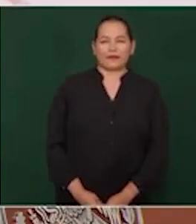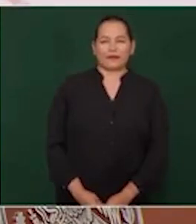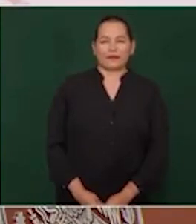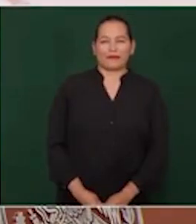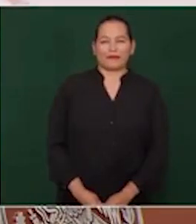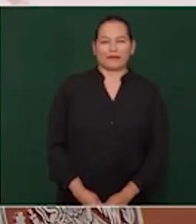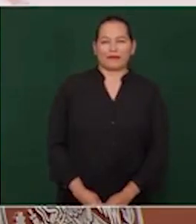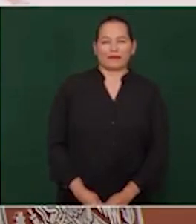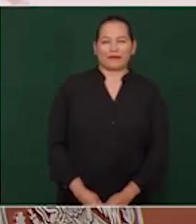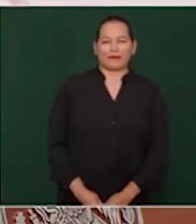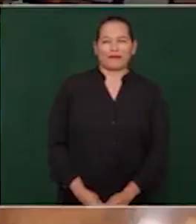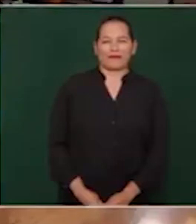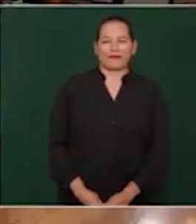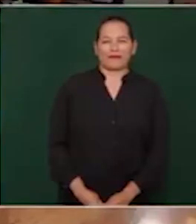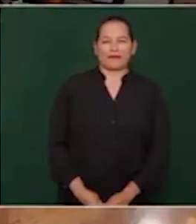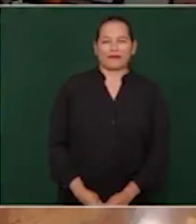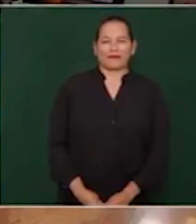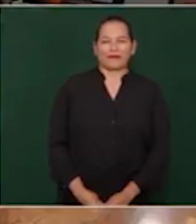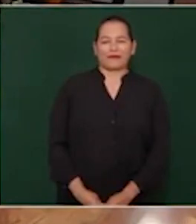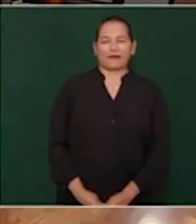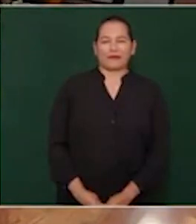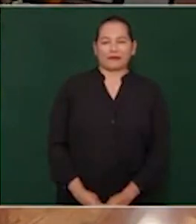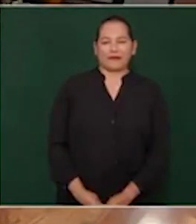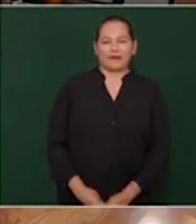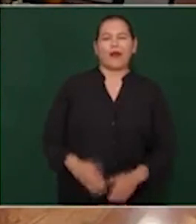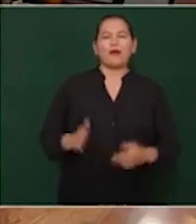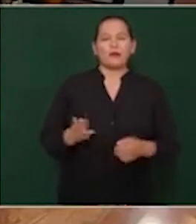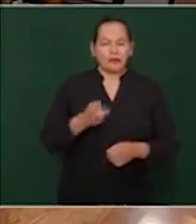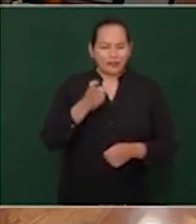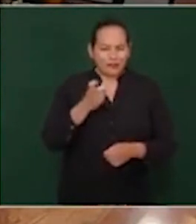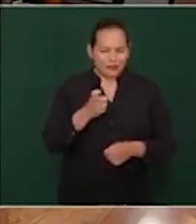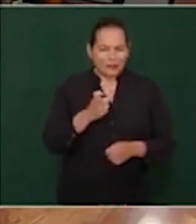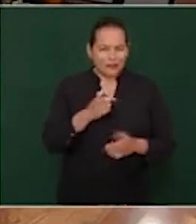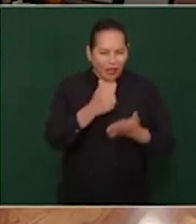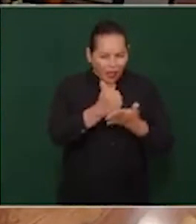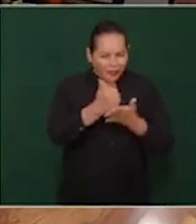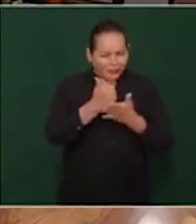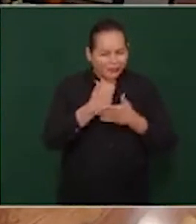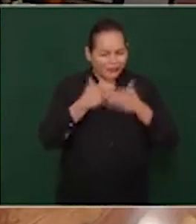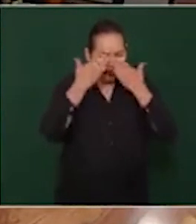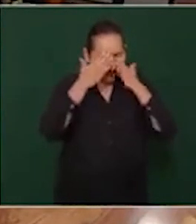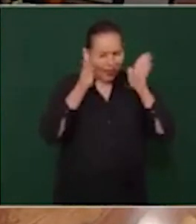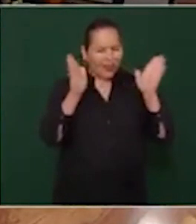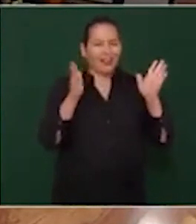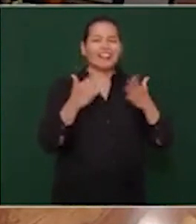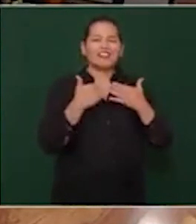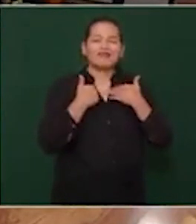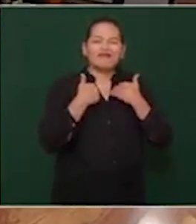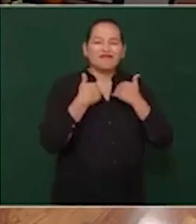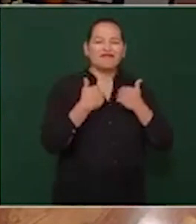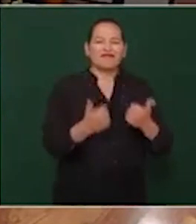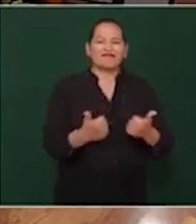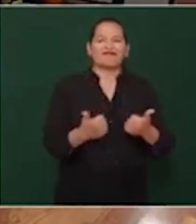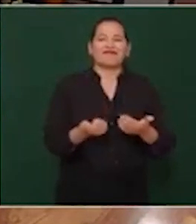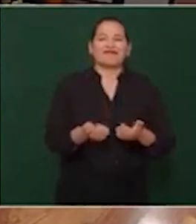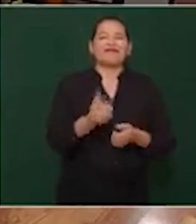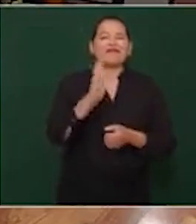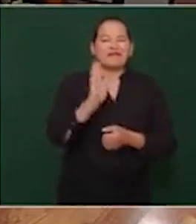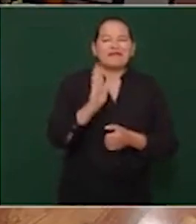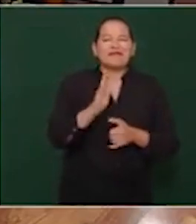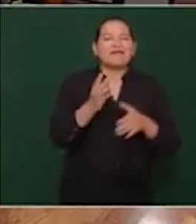porque esto ayuda a entender bien las cosas. es como una clase